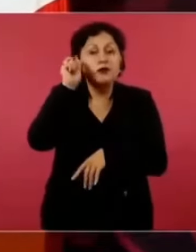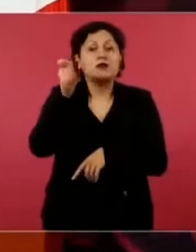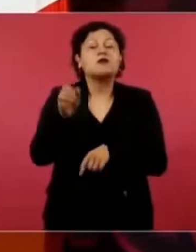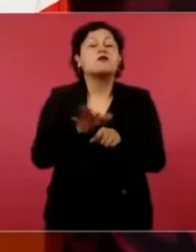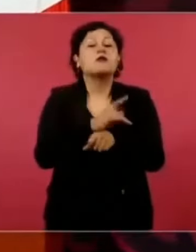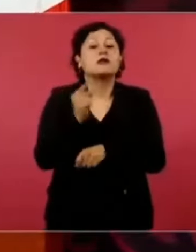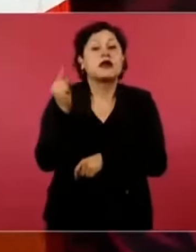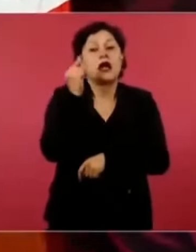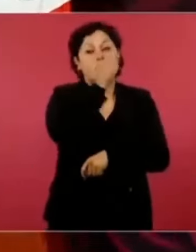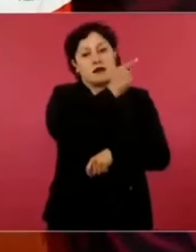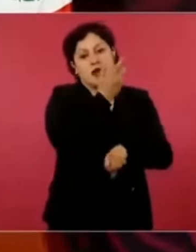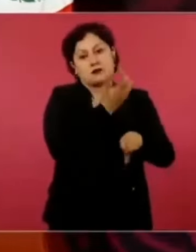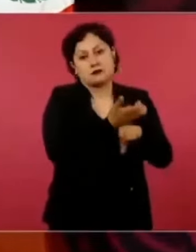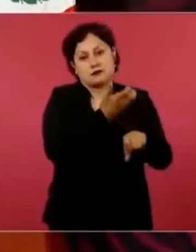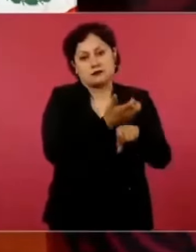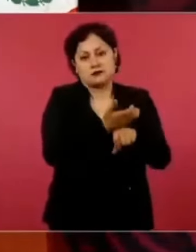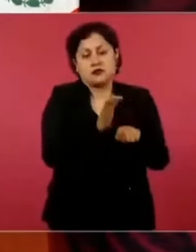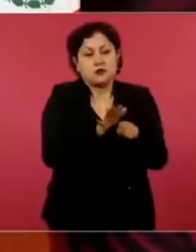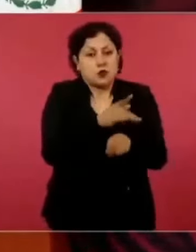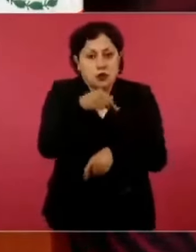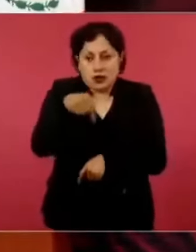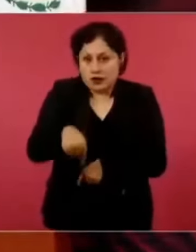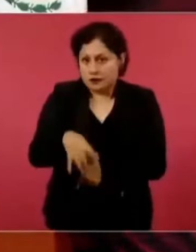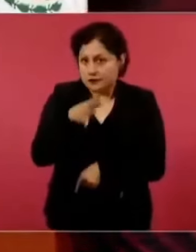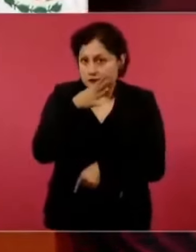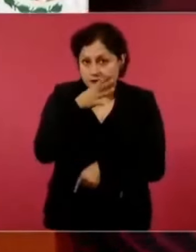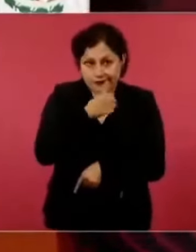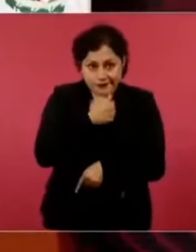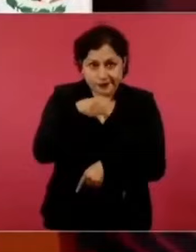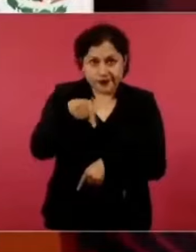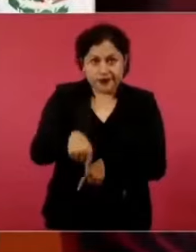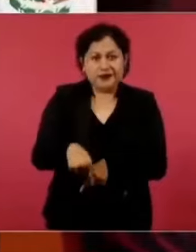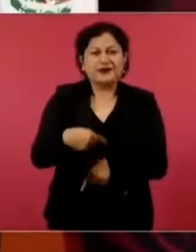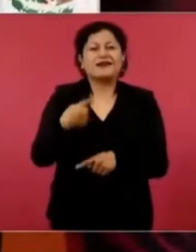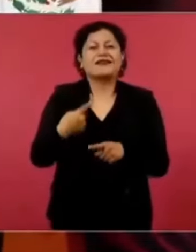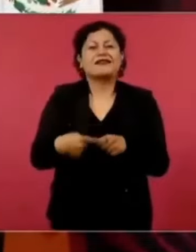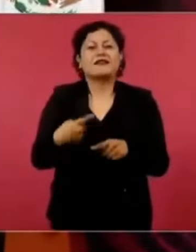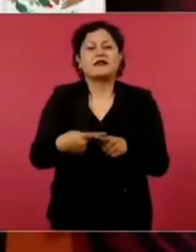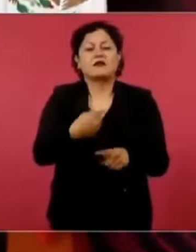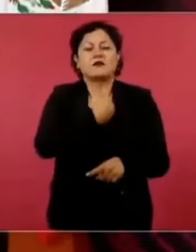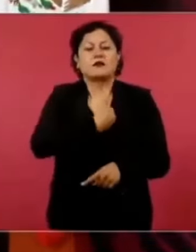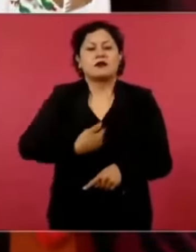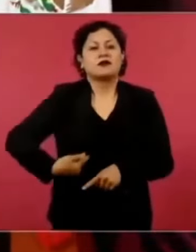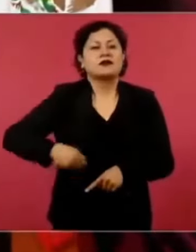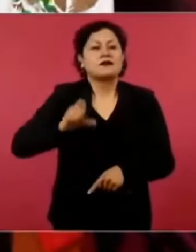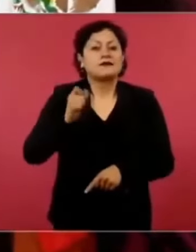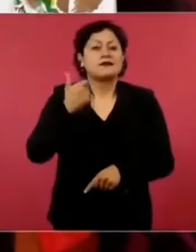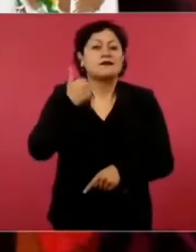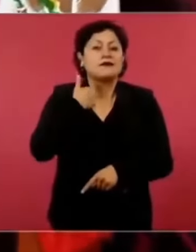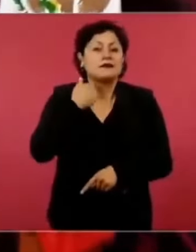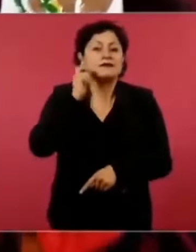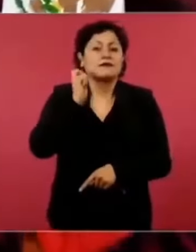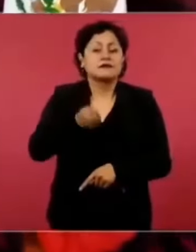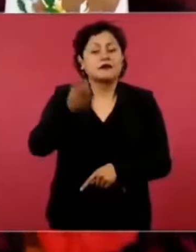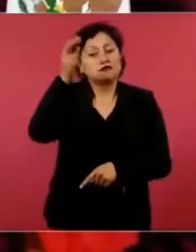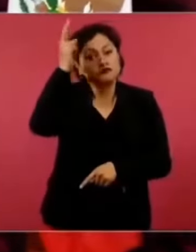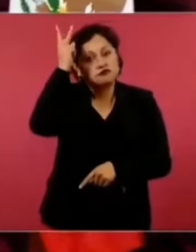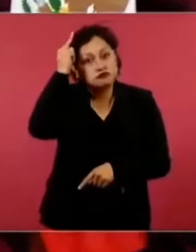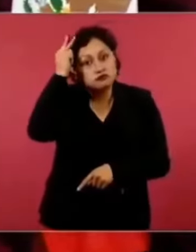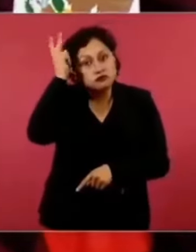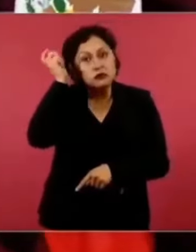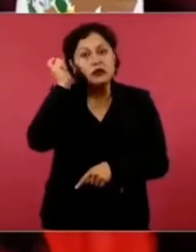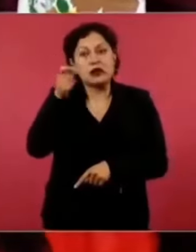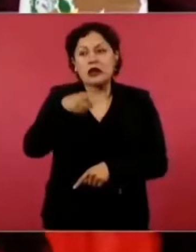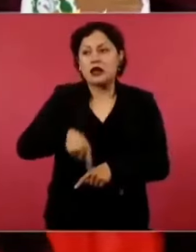asesinaban a los periodistas en la época de Porfirio Díaz, era la ley fuga y por eso se tuvieron que hacer